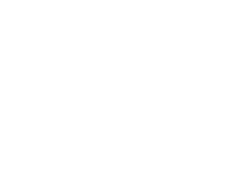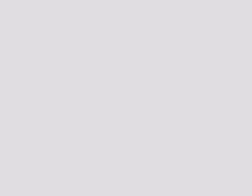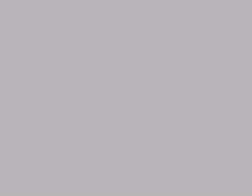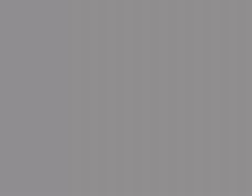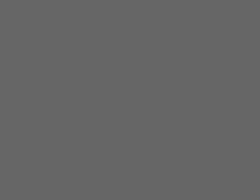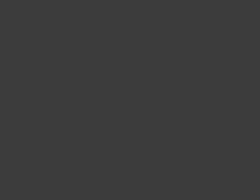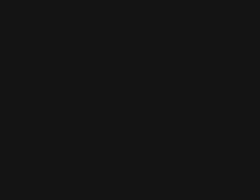¡Gracias! Gracias